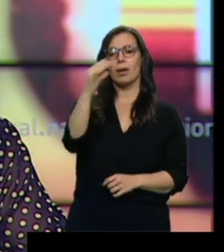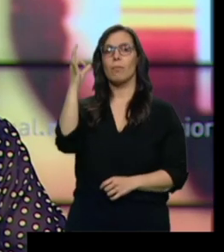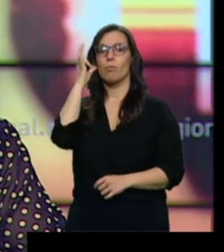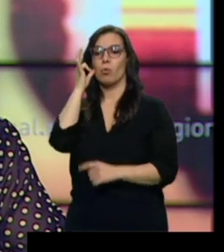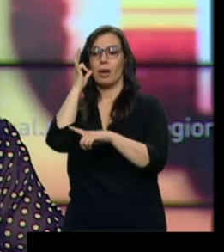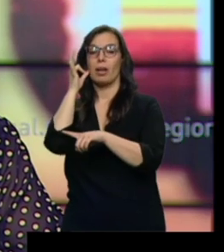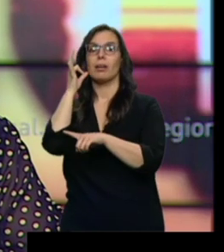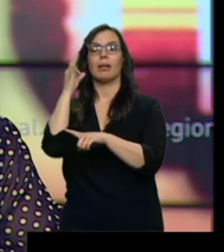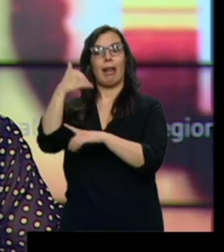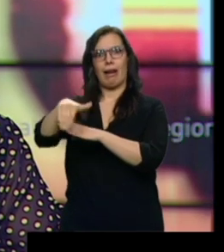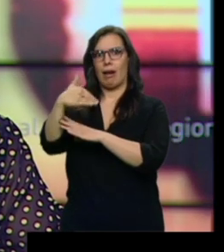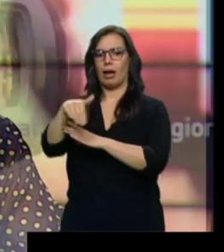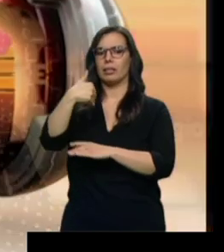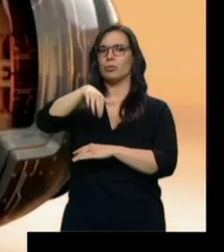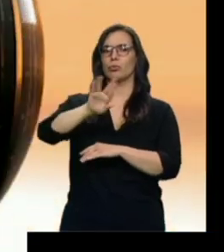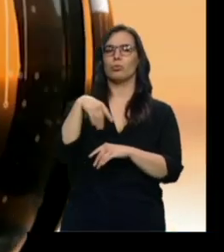expareja en plena calle.